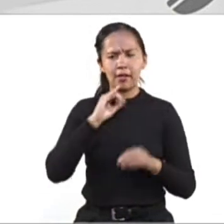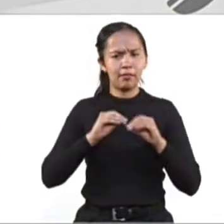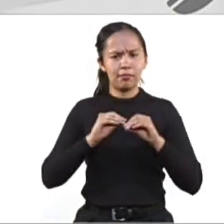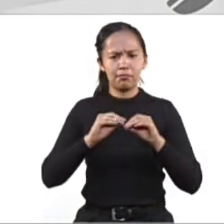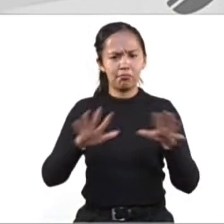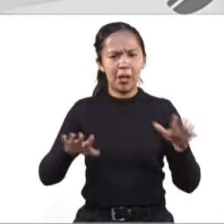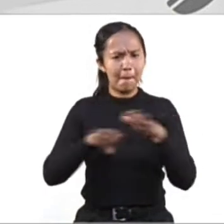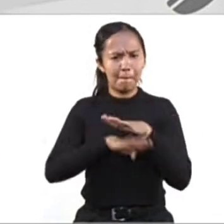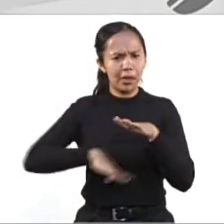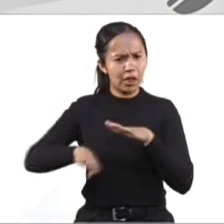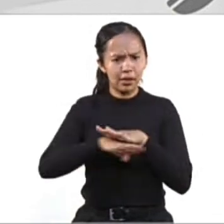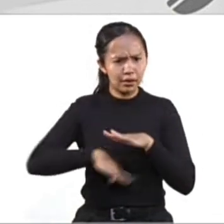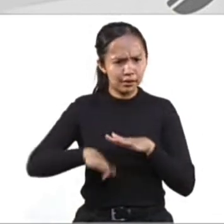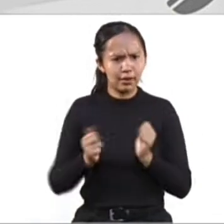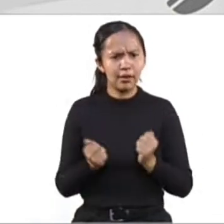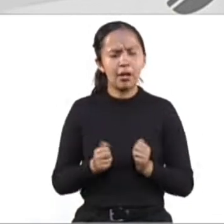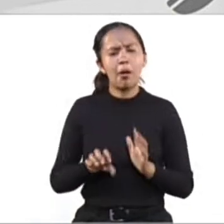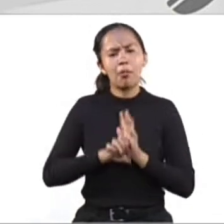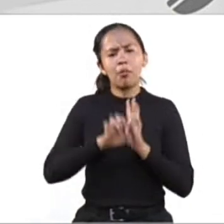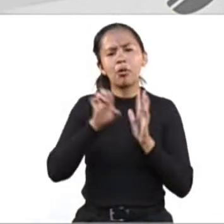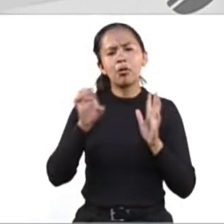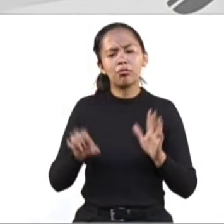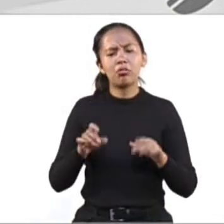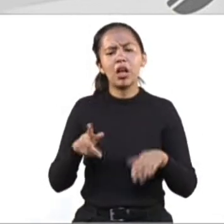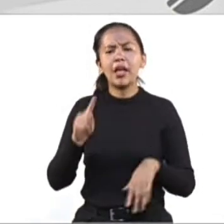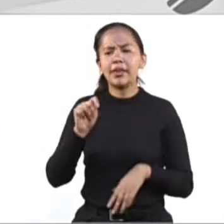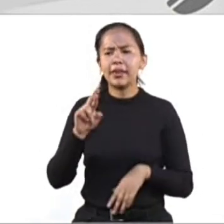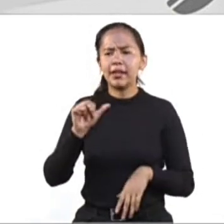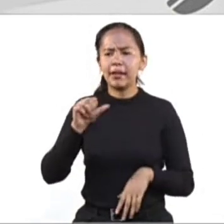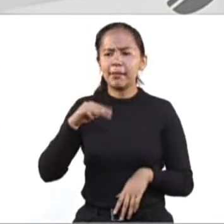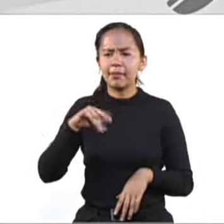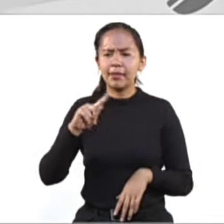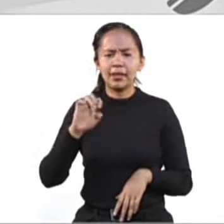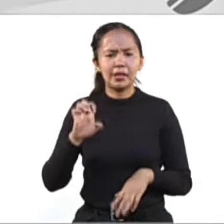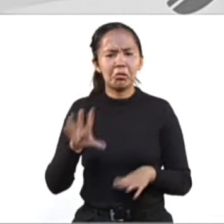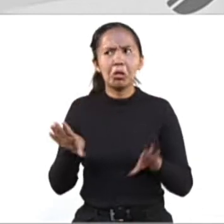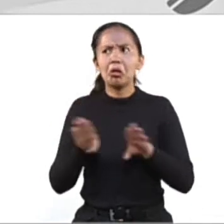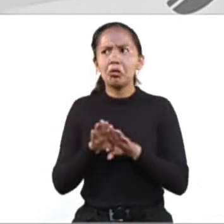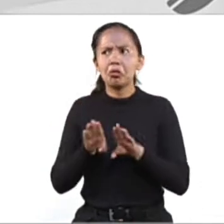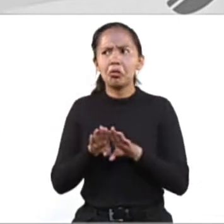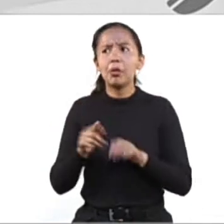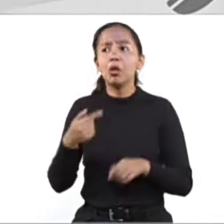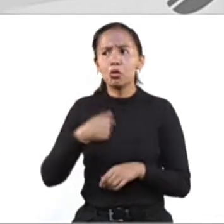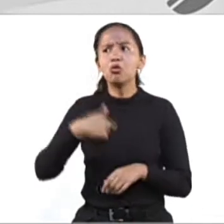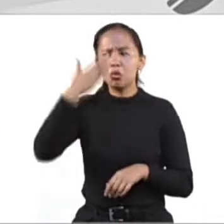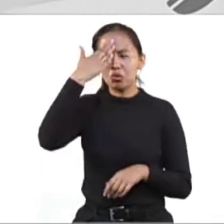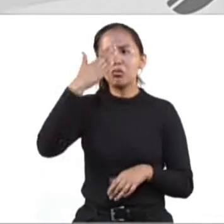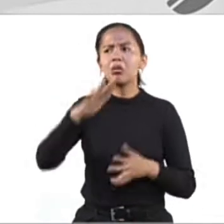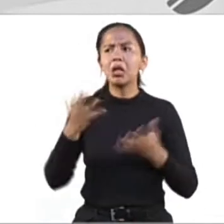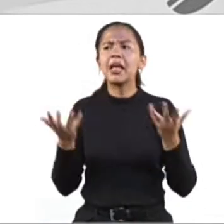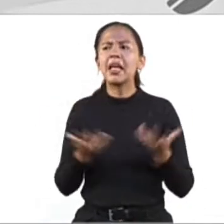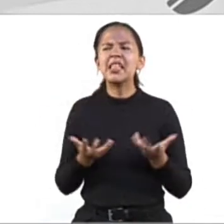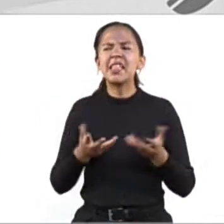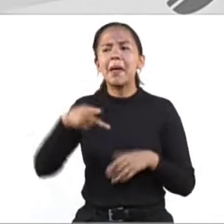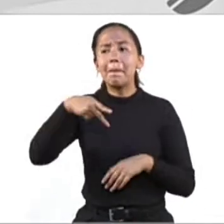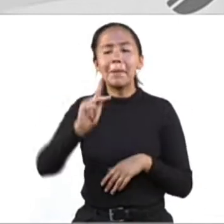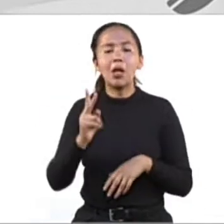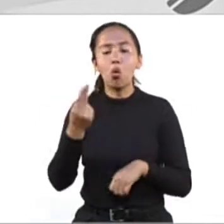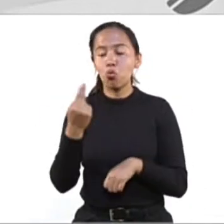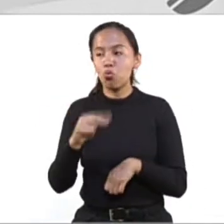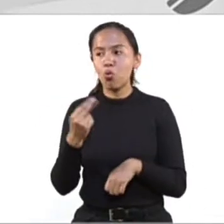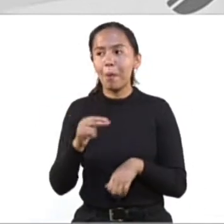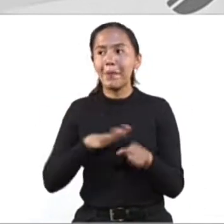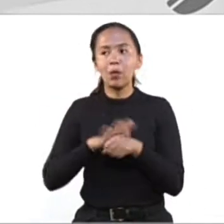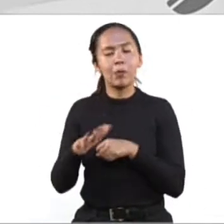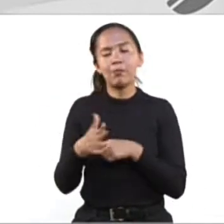como identificar el trámite, ¿no? Muchas veces el ciudadano sabe qué quiere hacer, pero no sabe qué trámite, de qué